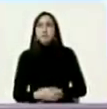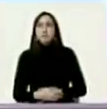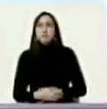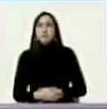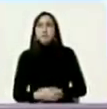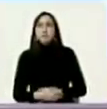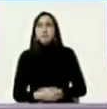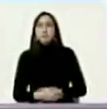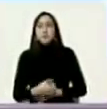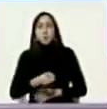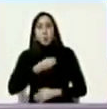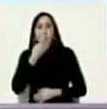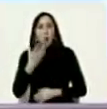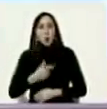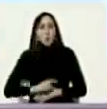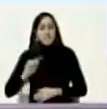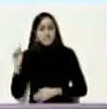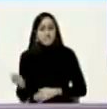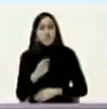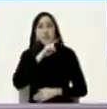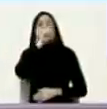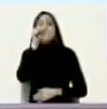bueno primera pregunta